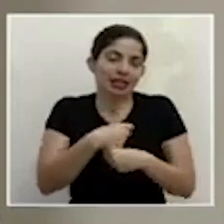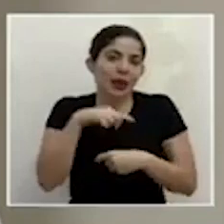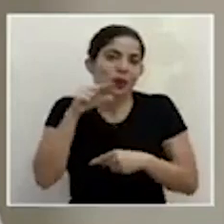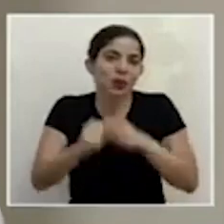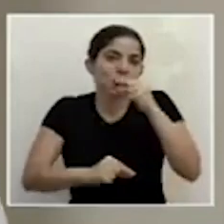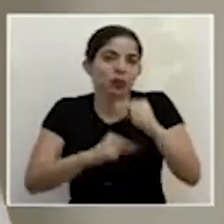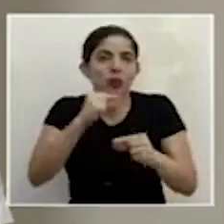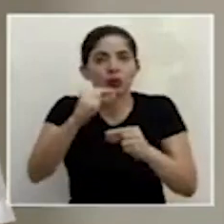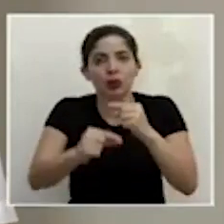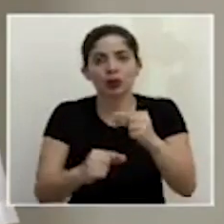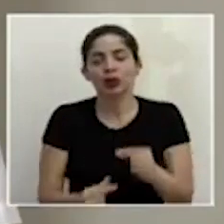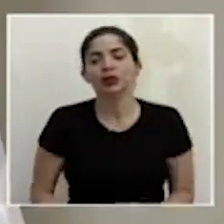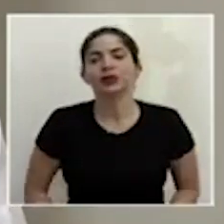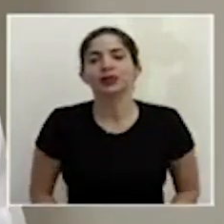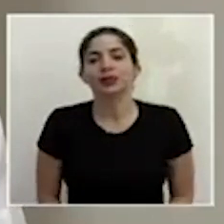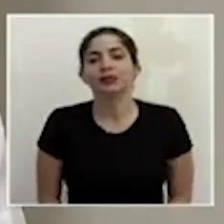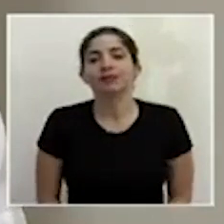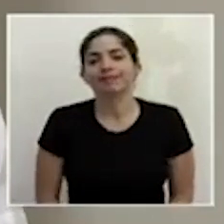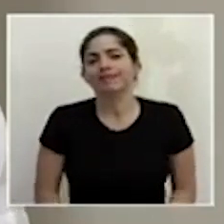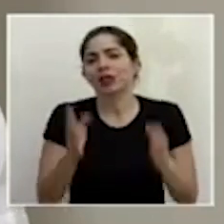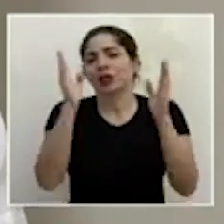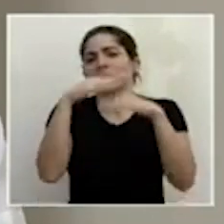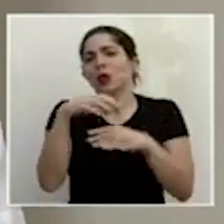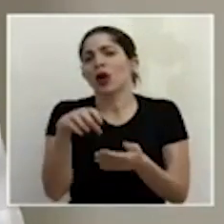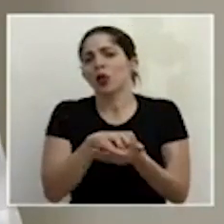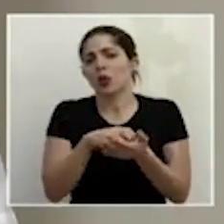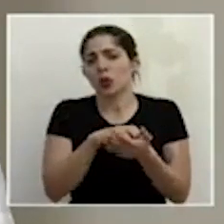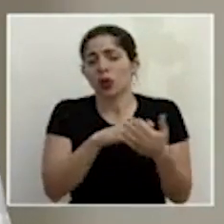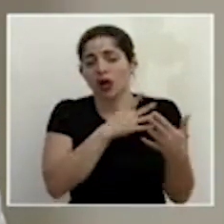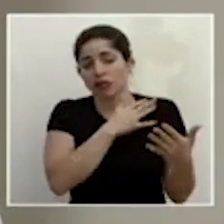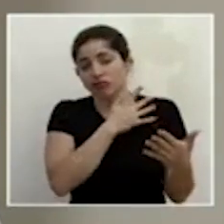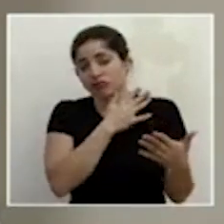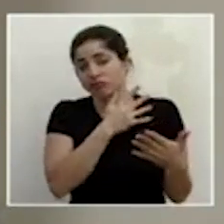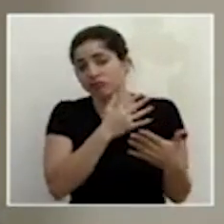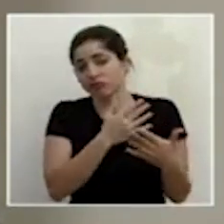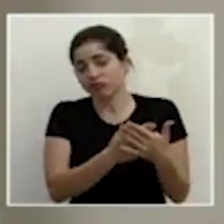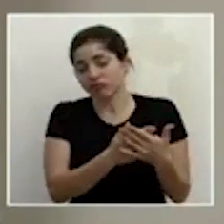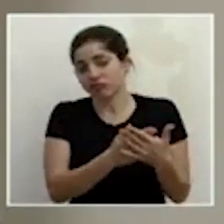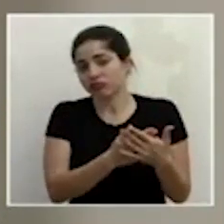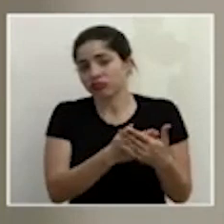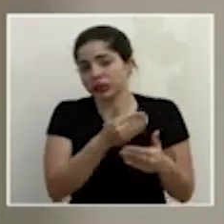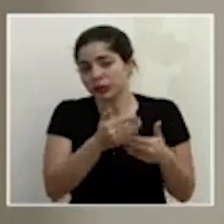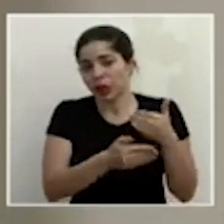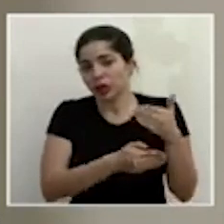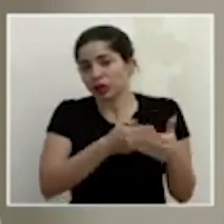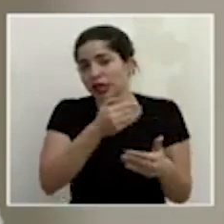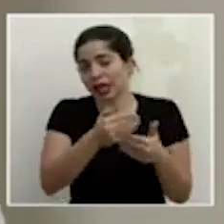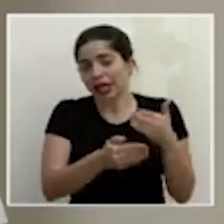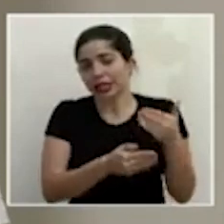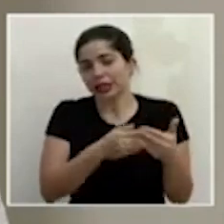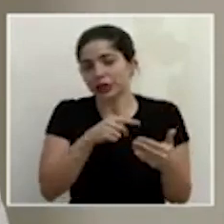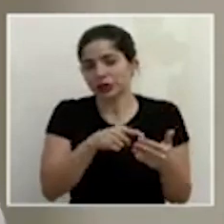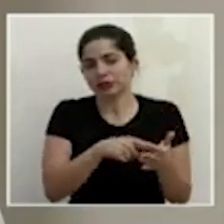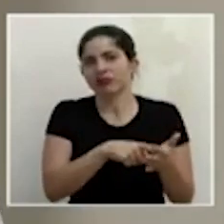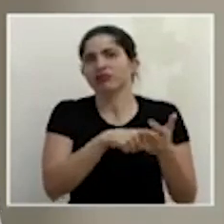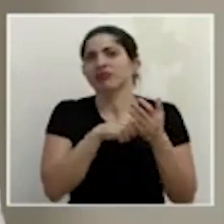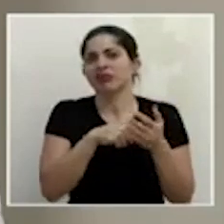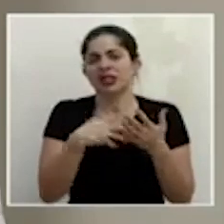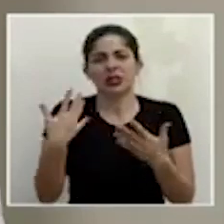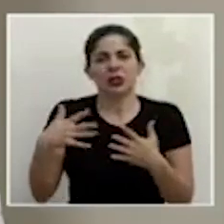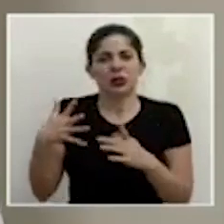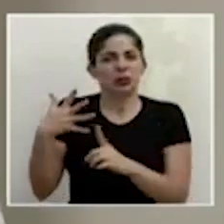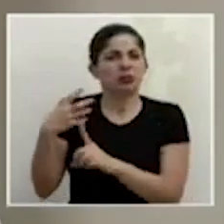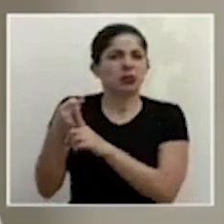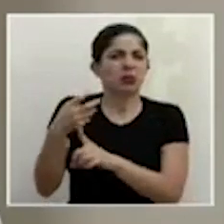paulatina indudablemente todo este proceso ha implicado una afectación